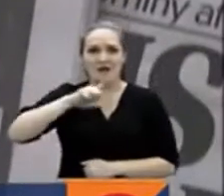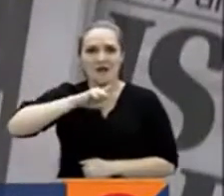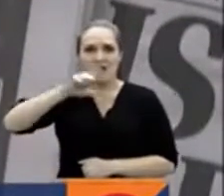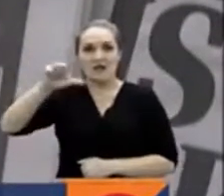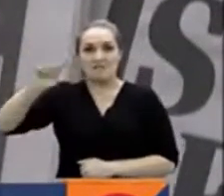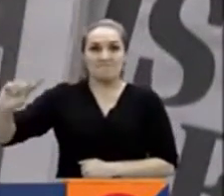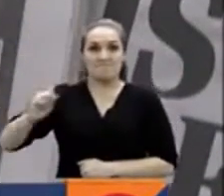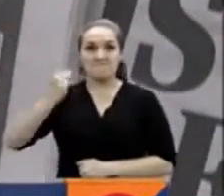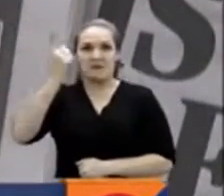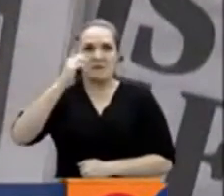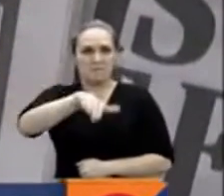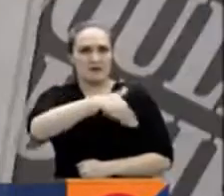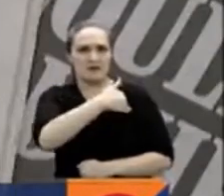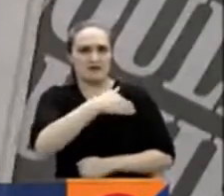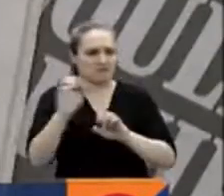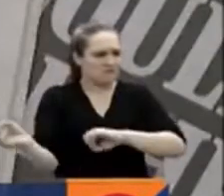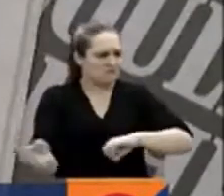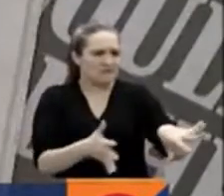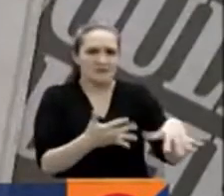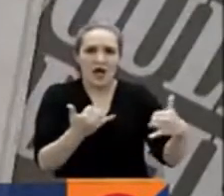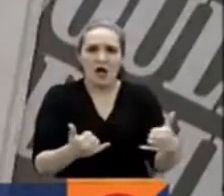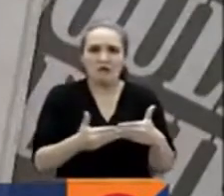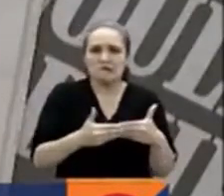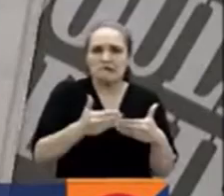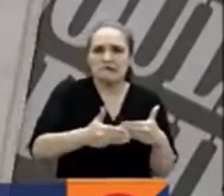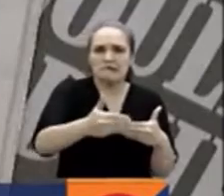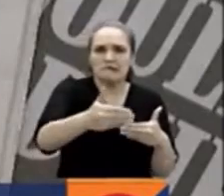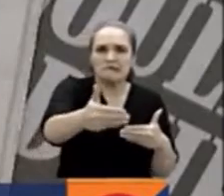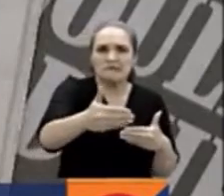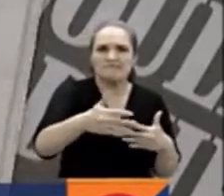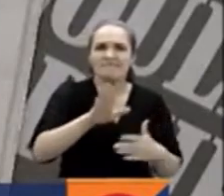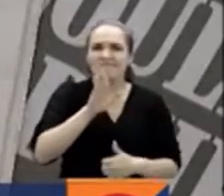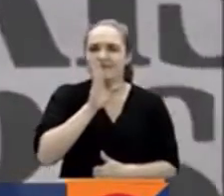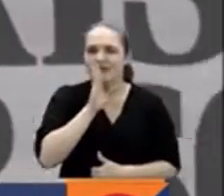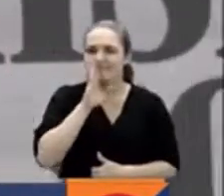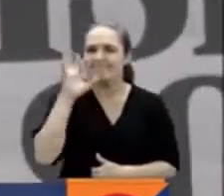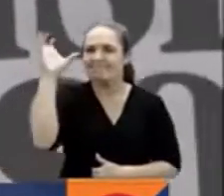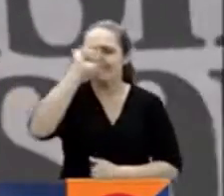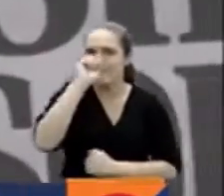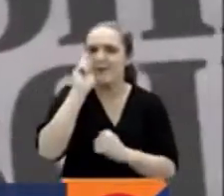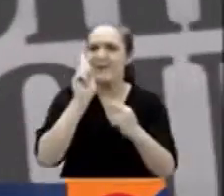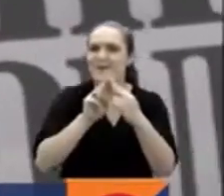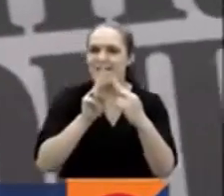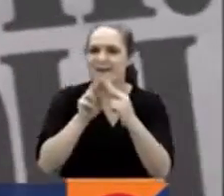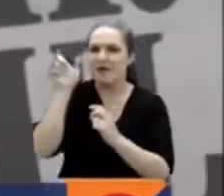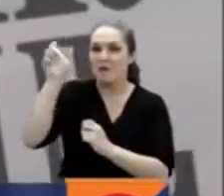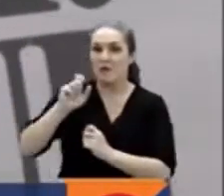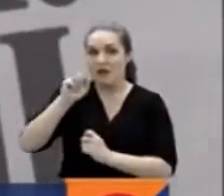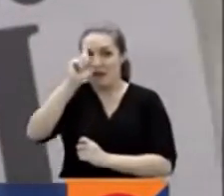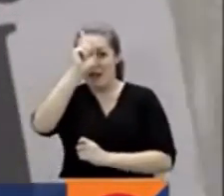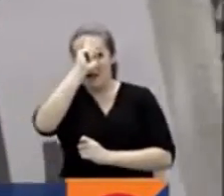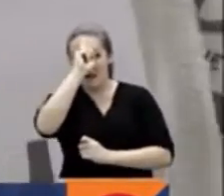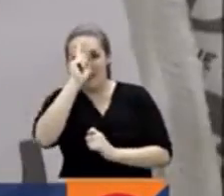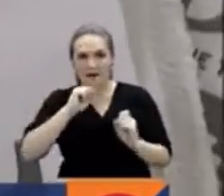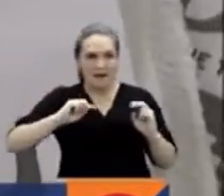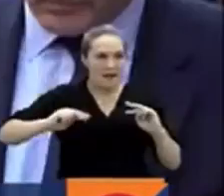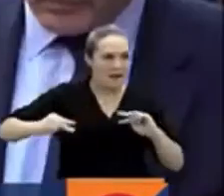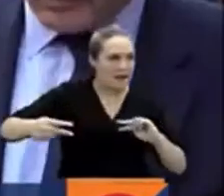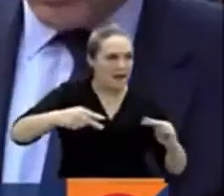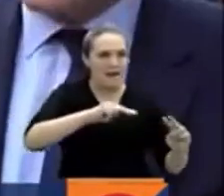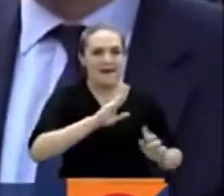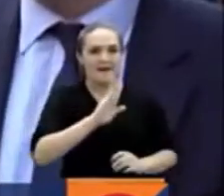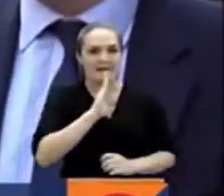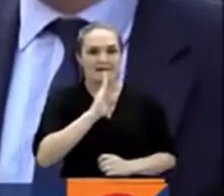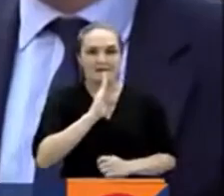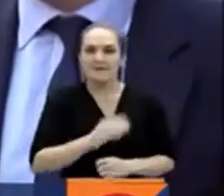son las que hoy apelan y estelarizan con hombres ya conocidos cuyas alianzas parlamentarias se mueven para hacerlos opciones a la